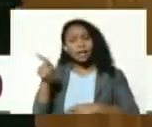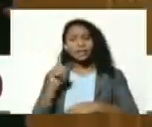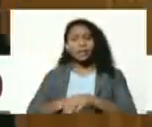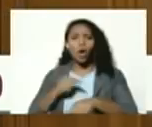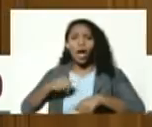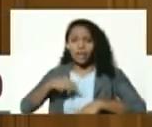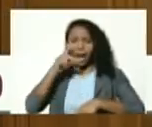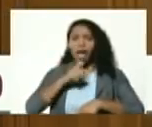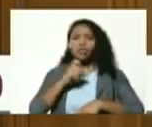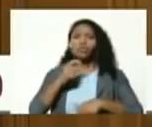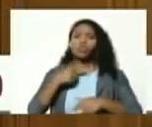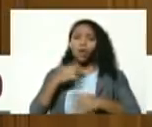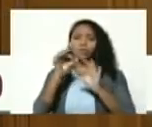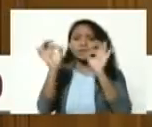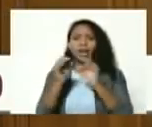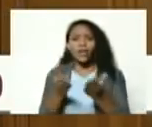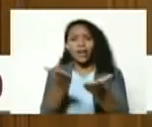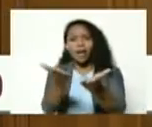año se los regalo